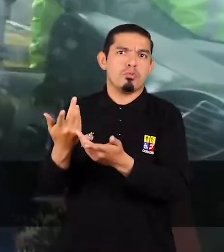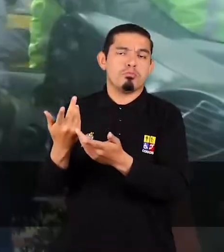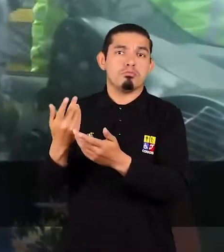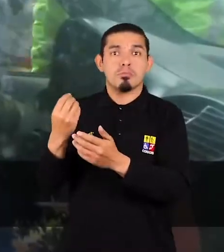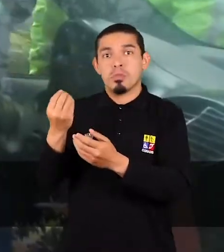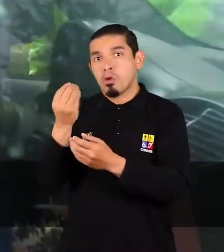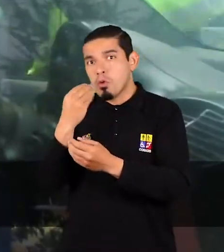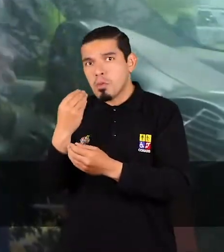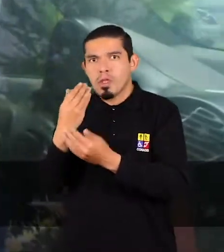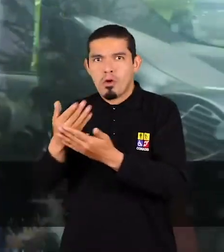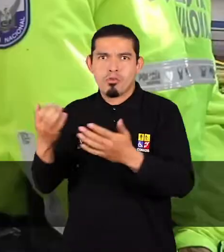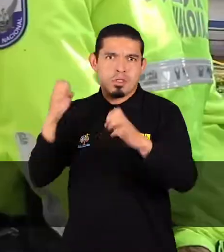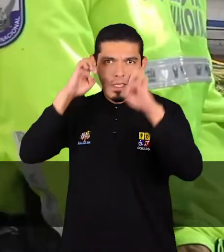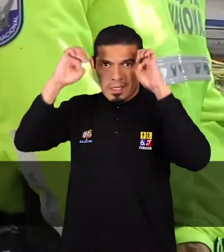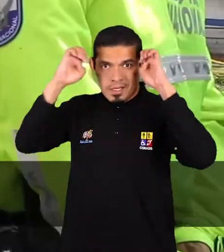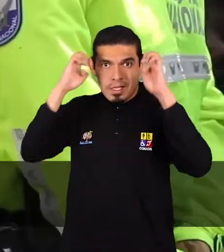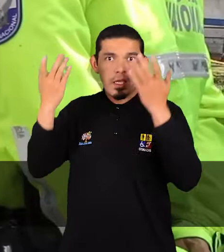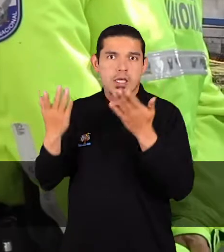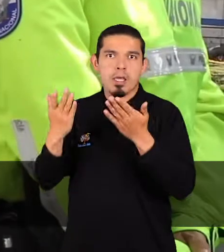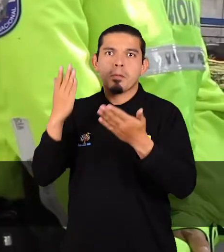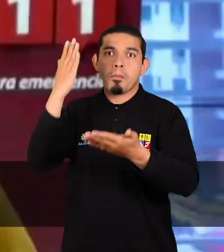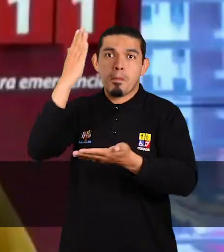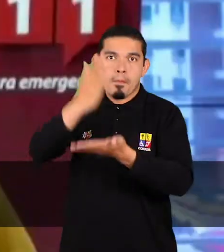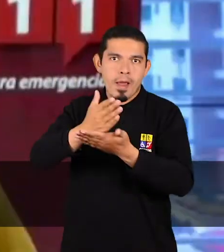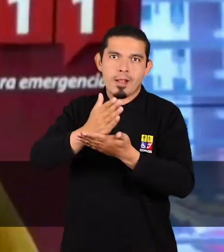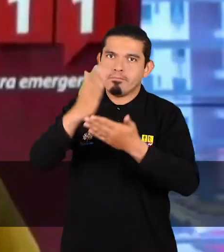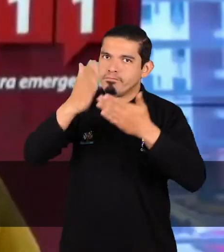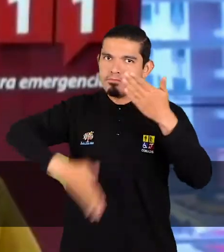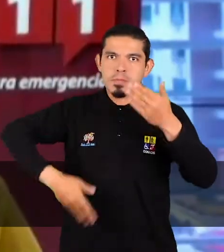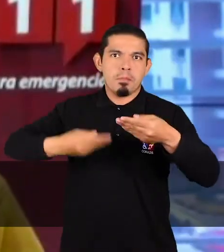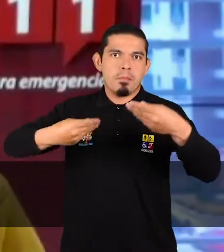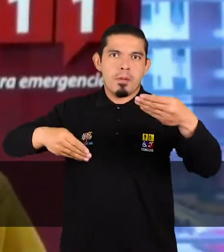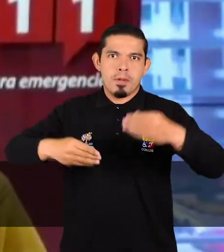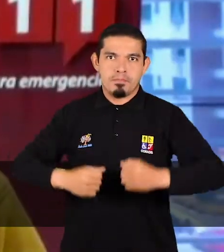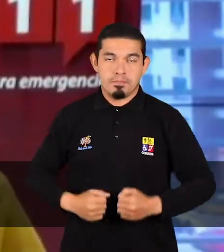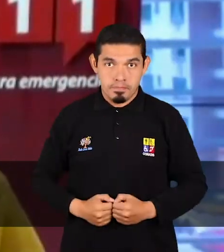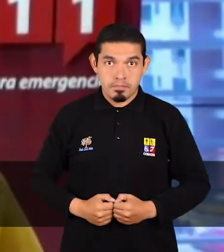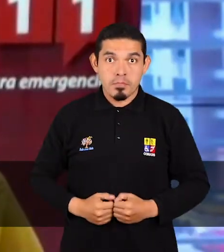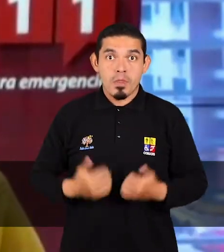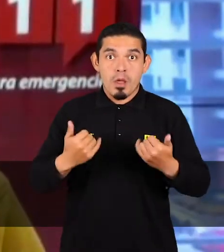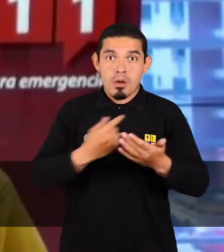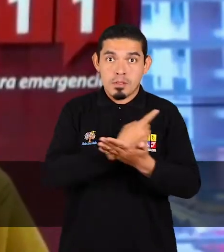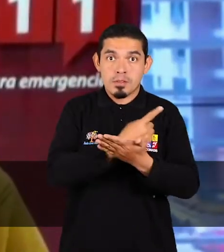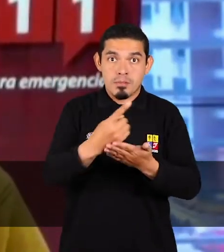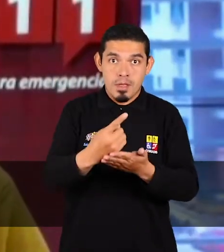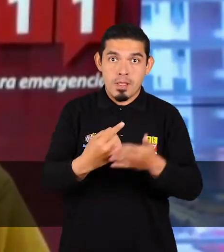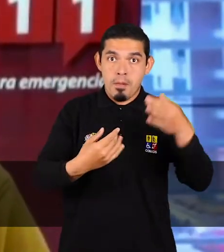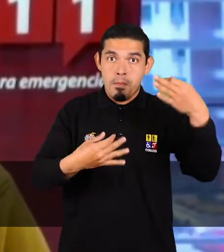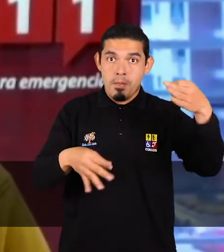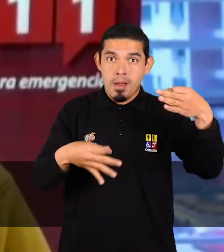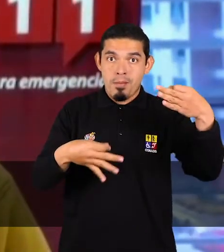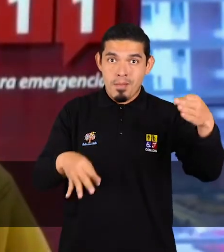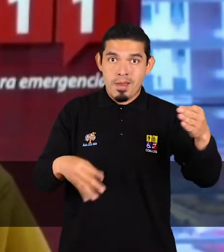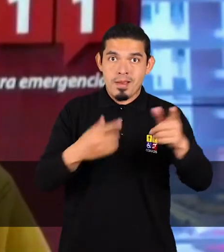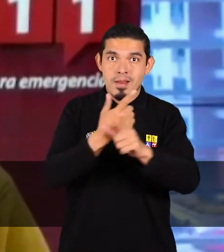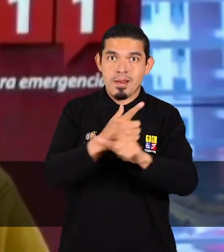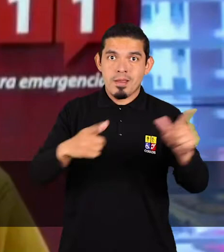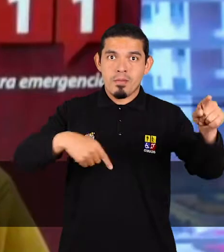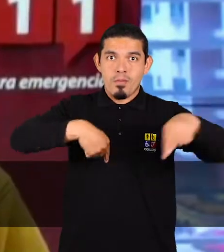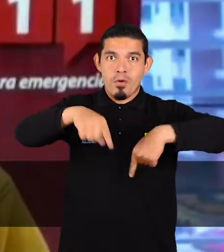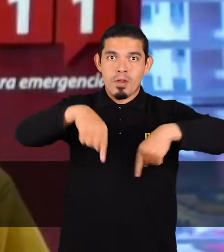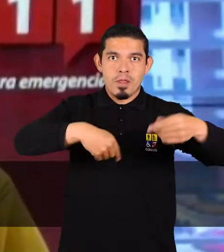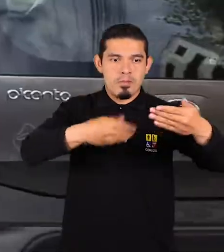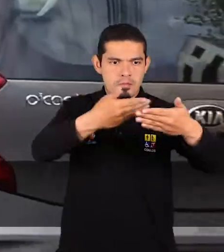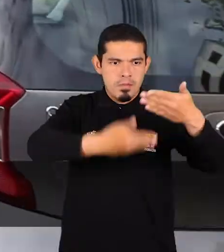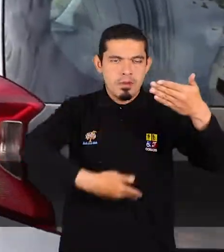abastecimiento y estratégicos, perderán su vigencia. Vamos a dar de baja durante esta semana todos los salvoconductos